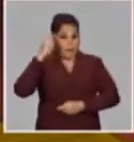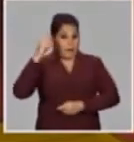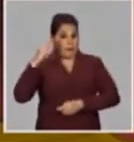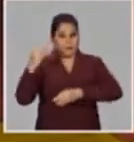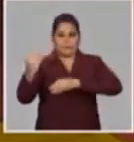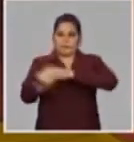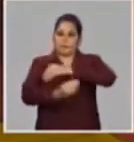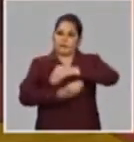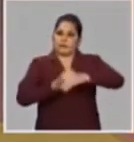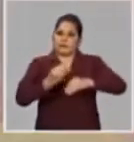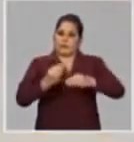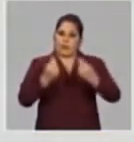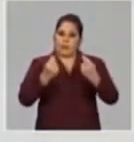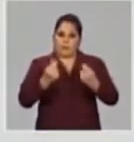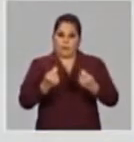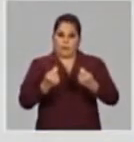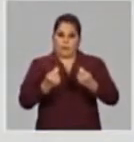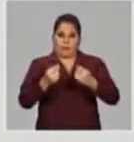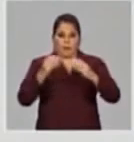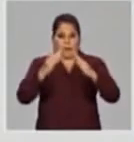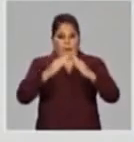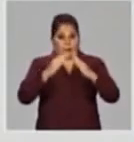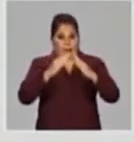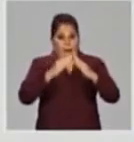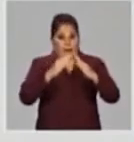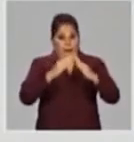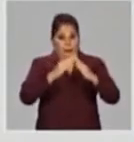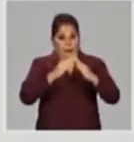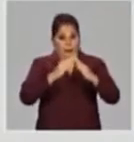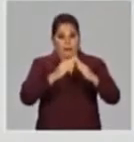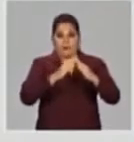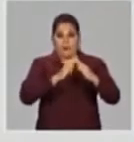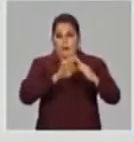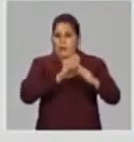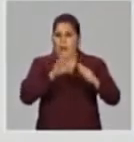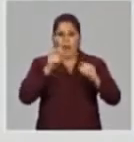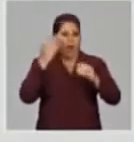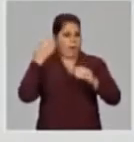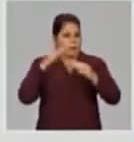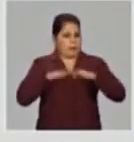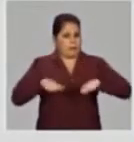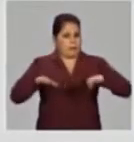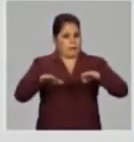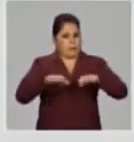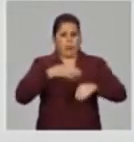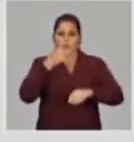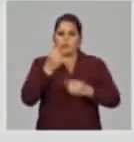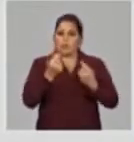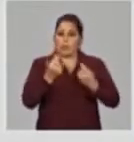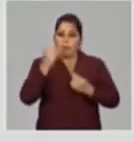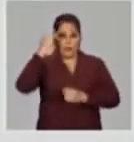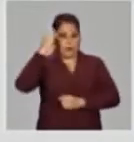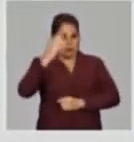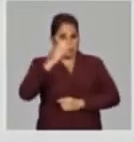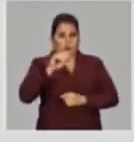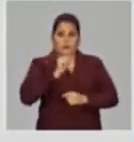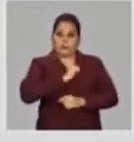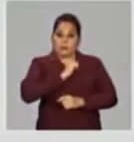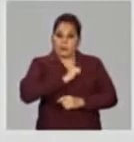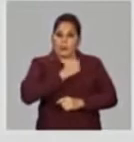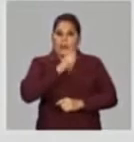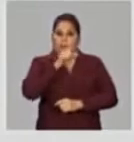modificaron las tarifas en el sector residencial, ya en aquella mesa redonda habíamos dicho que el presupuesto tenía previsto